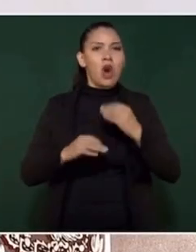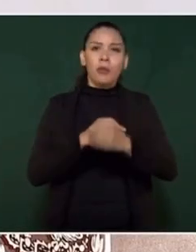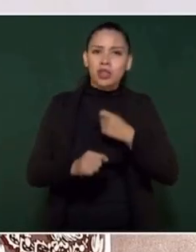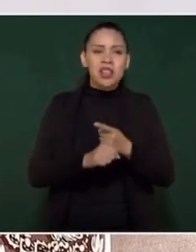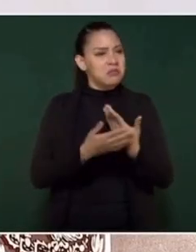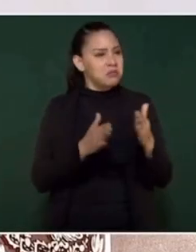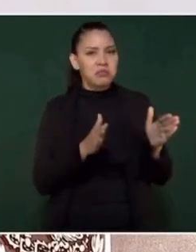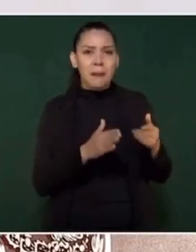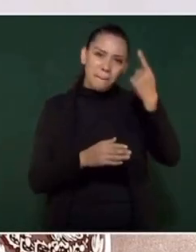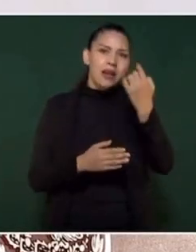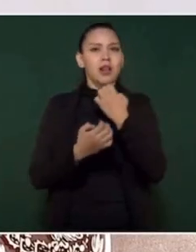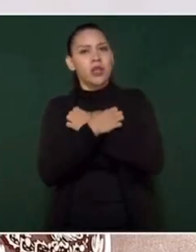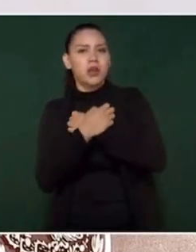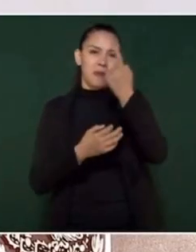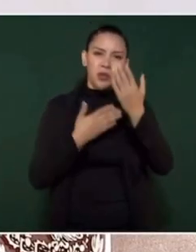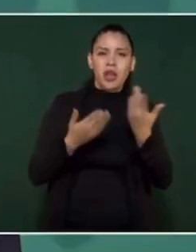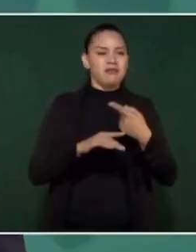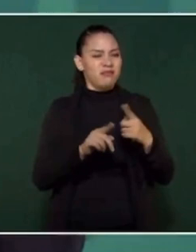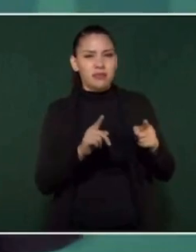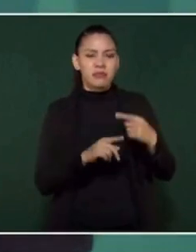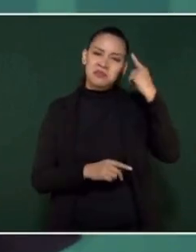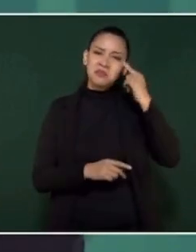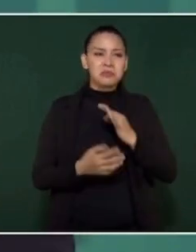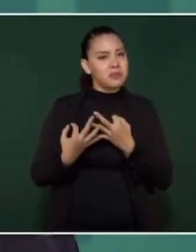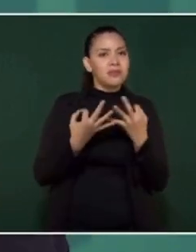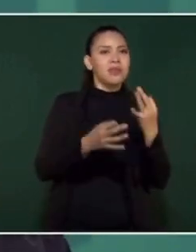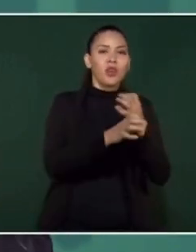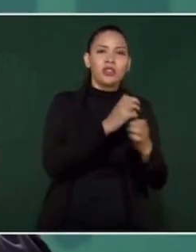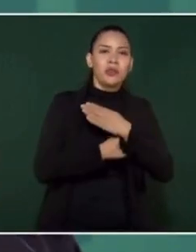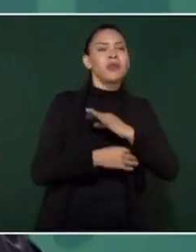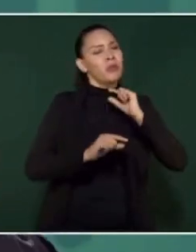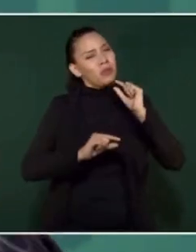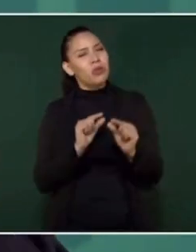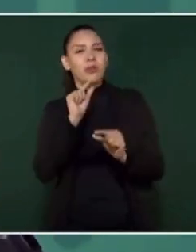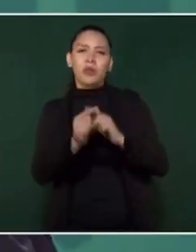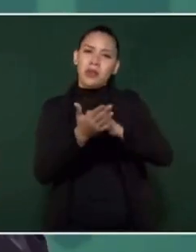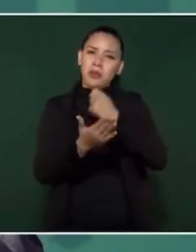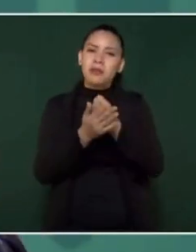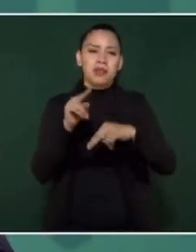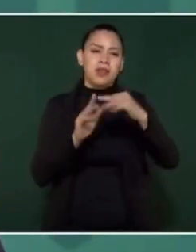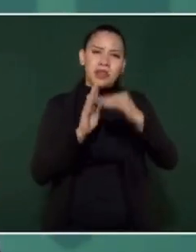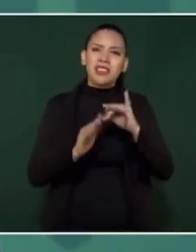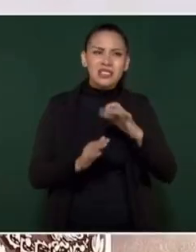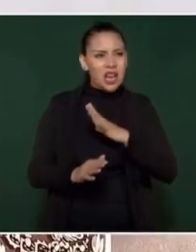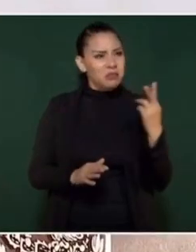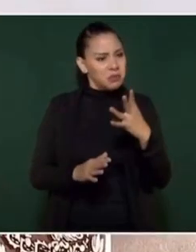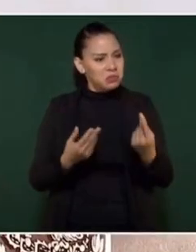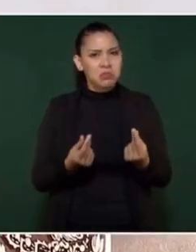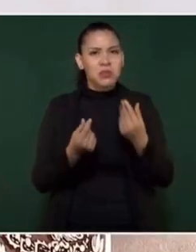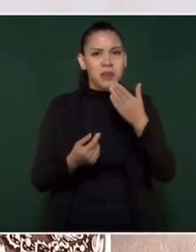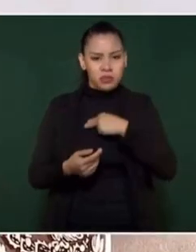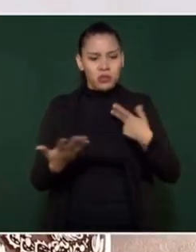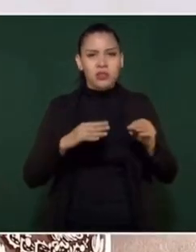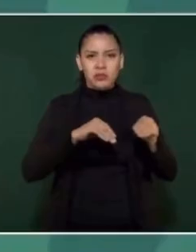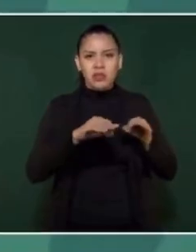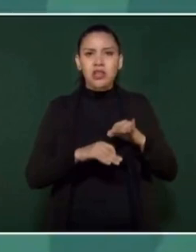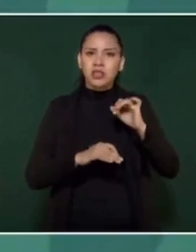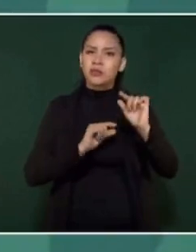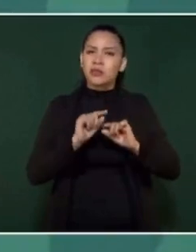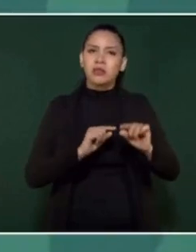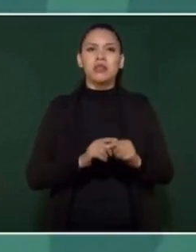oportunidades para la educación, vamos a ir serenando a Tamaulipas y a todo el país y va funcionando nuestra estrategia.